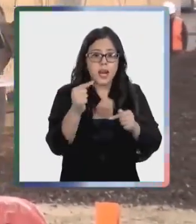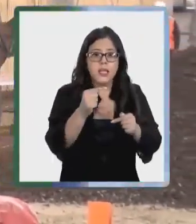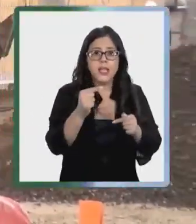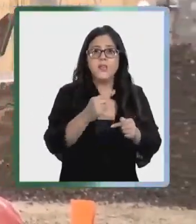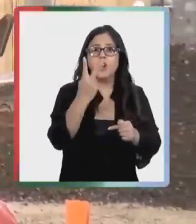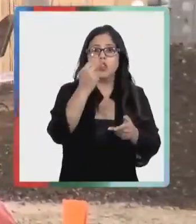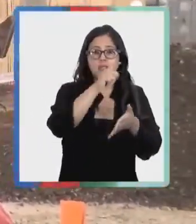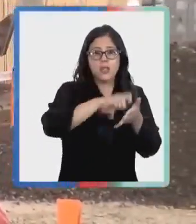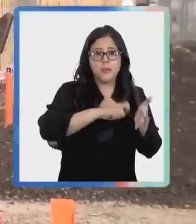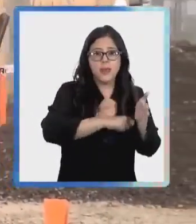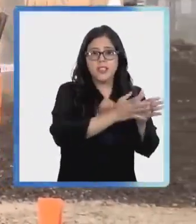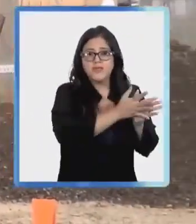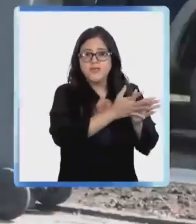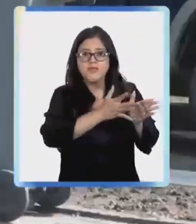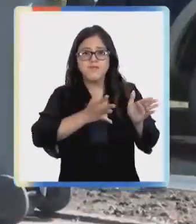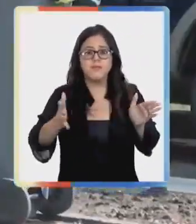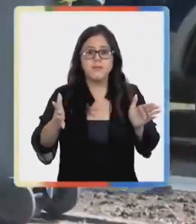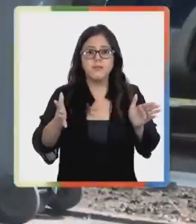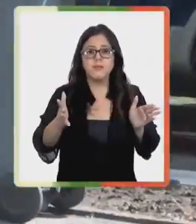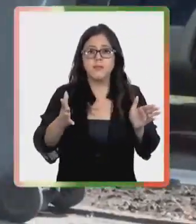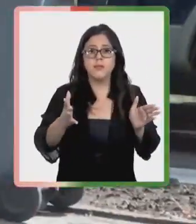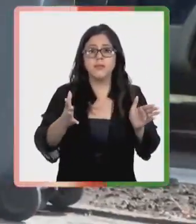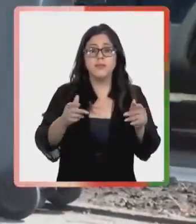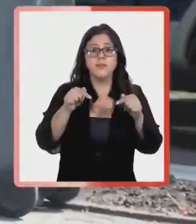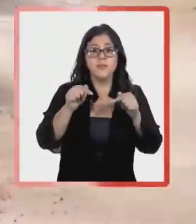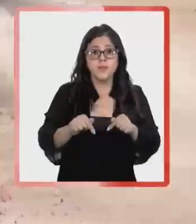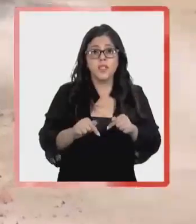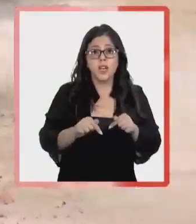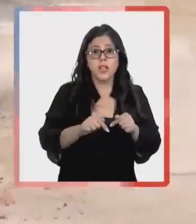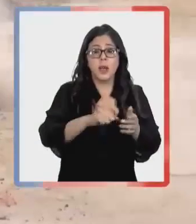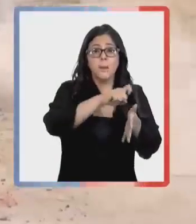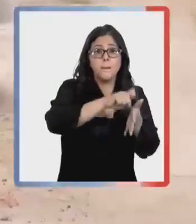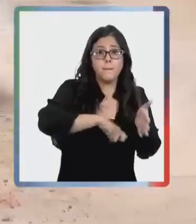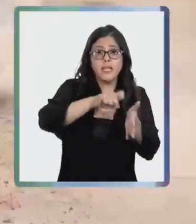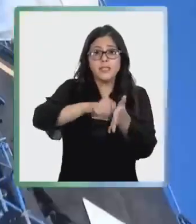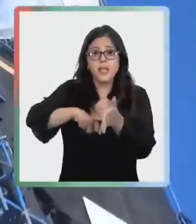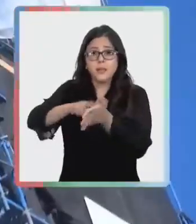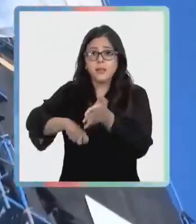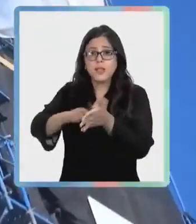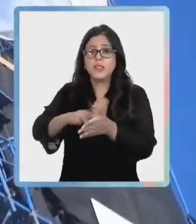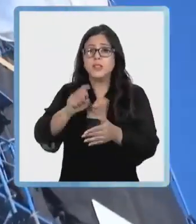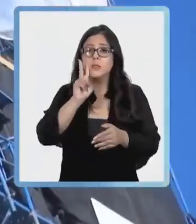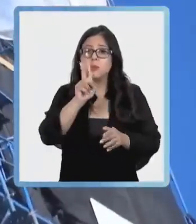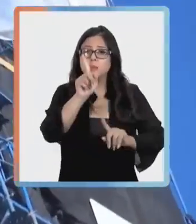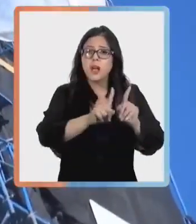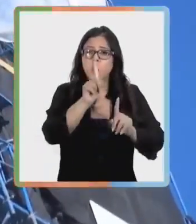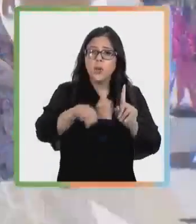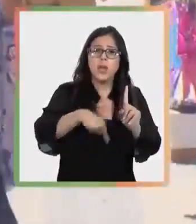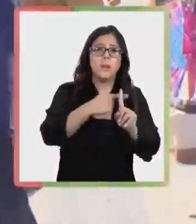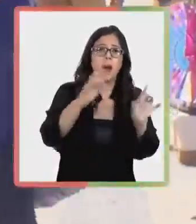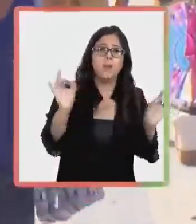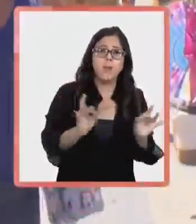seguir viendo cifras negativas en 12 meses durante varios meses más. Las cifras mes a mes vamos a ver algunas más,